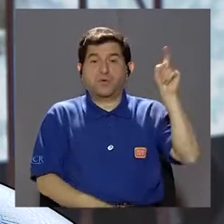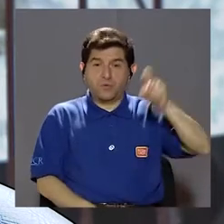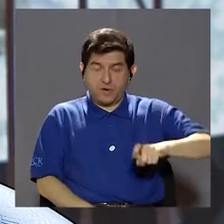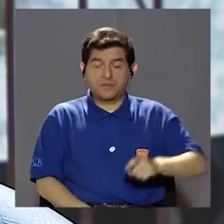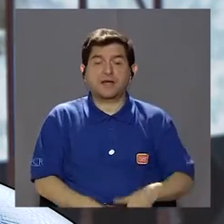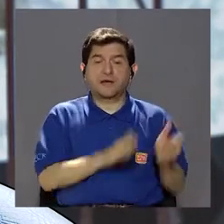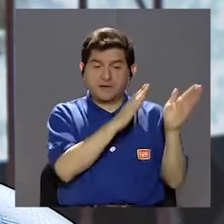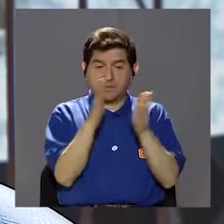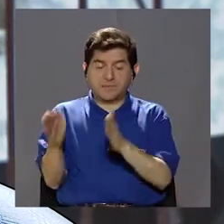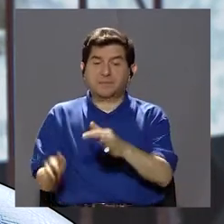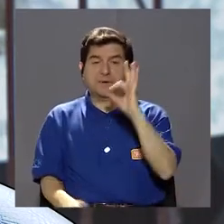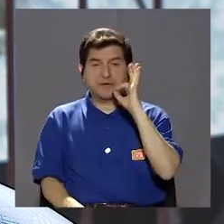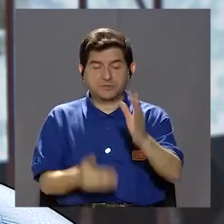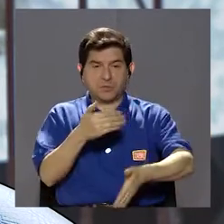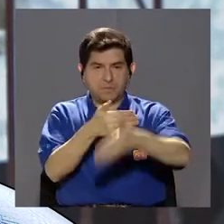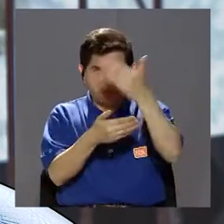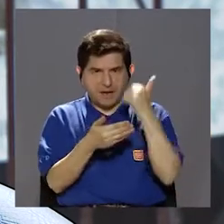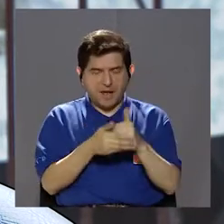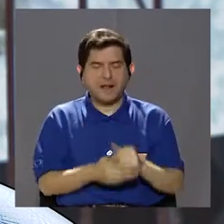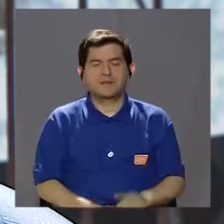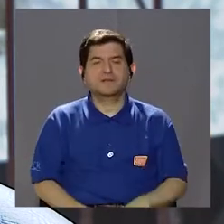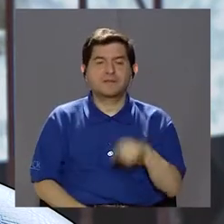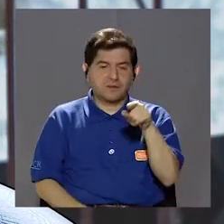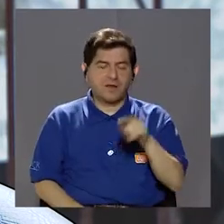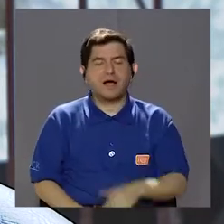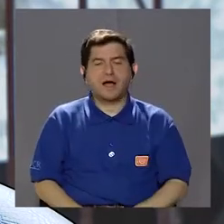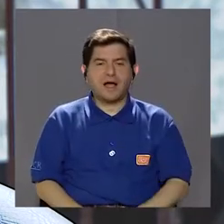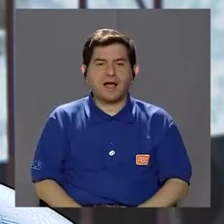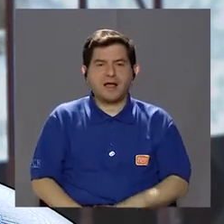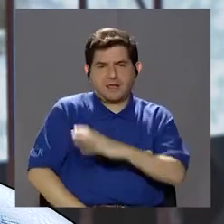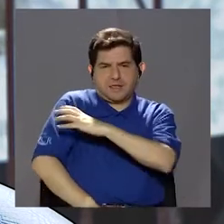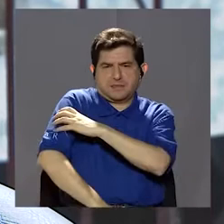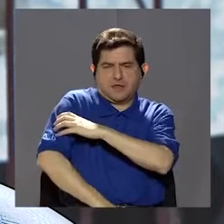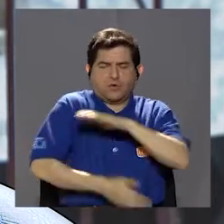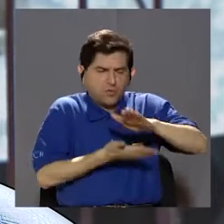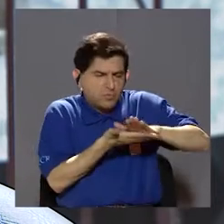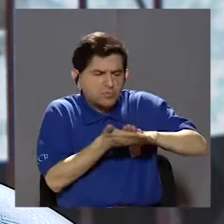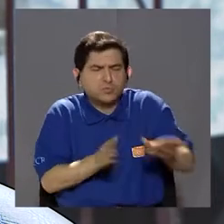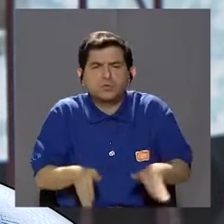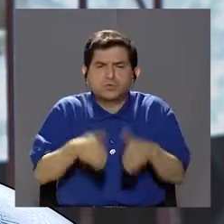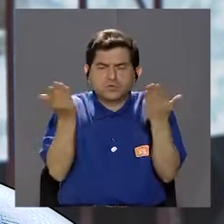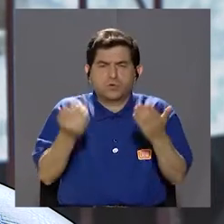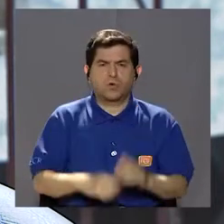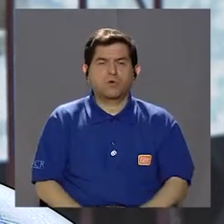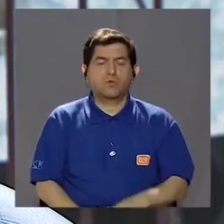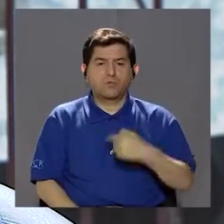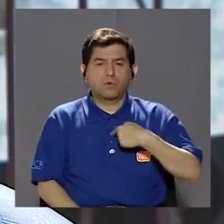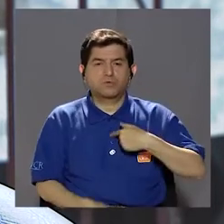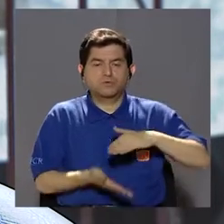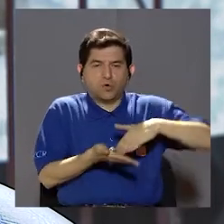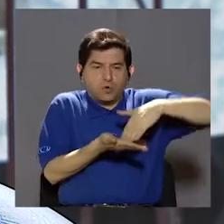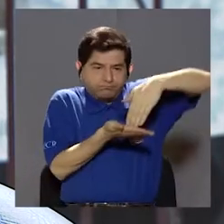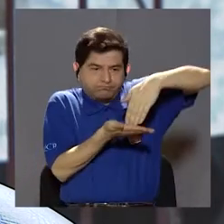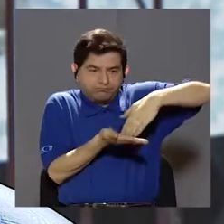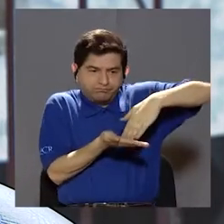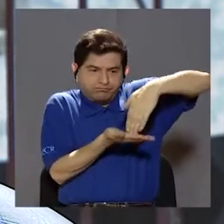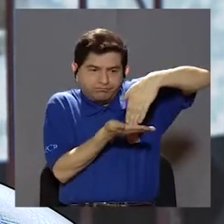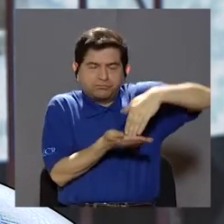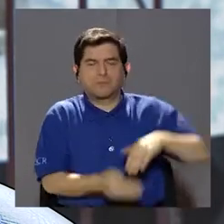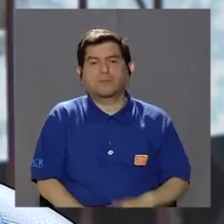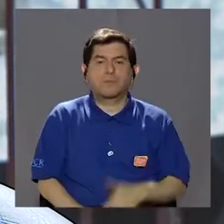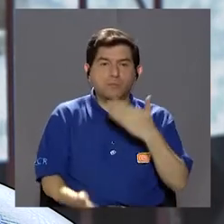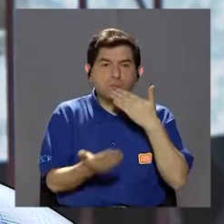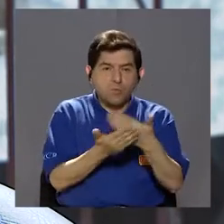tiene que ser un buen calentamiento, de los músculos de la fase del pie. ¿Cómo los caliento? Levantándome en puntillas,